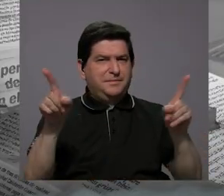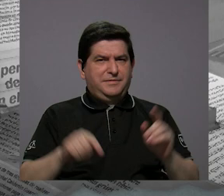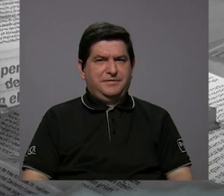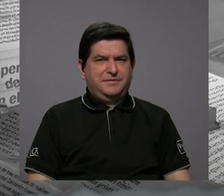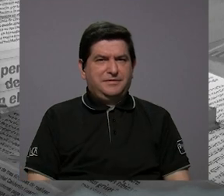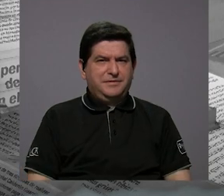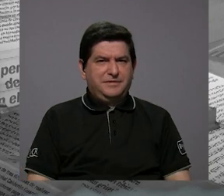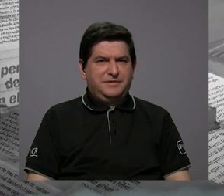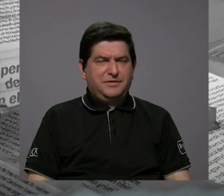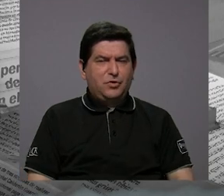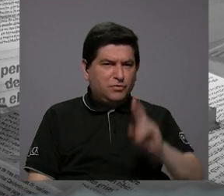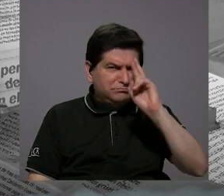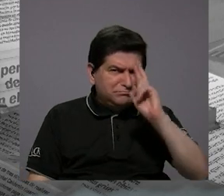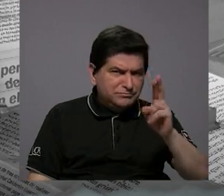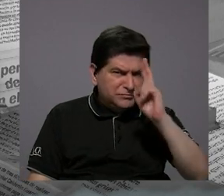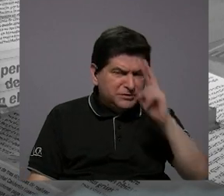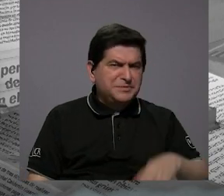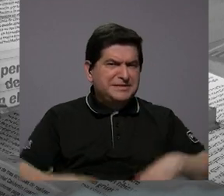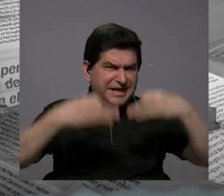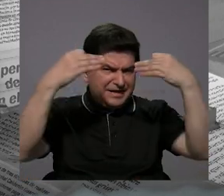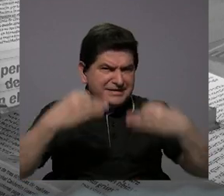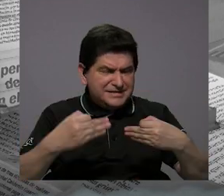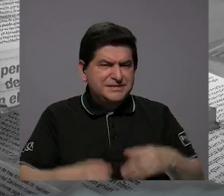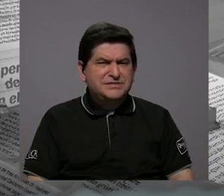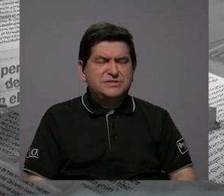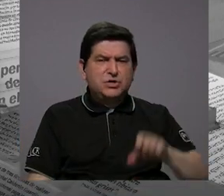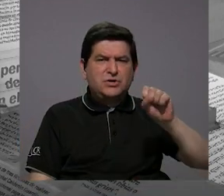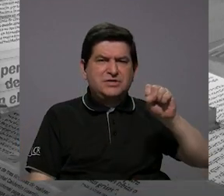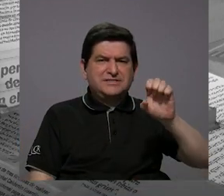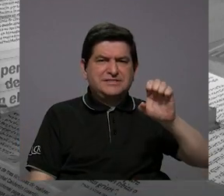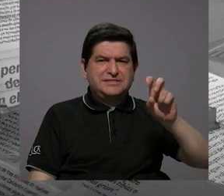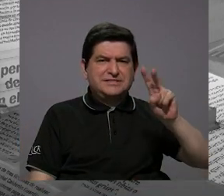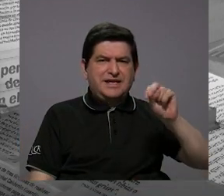¿se están respetando esas decisiones de Senara?